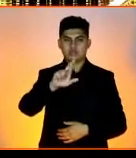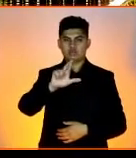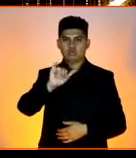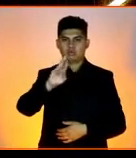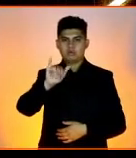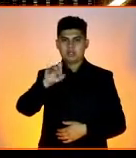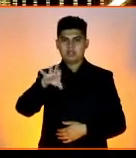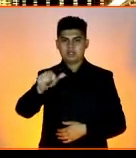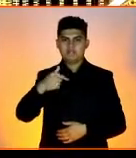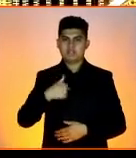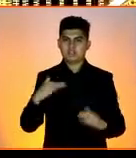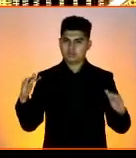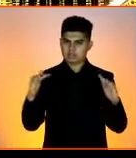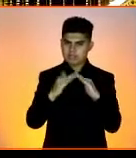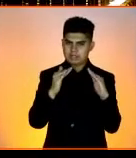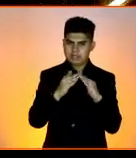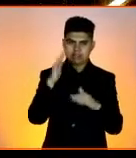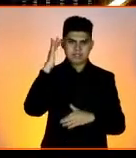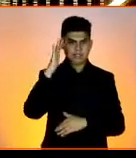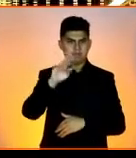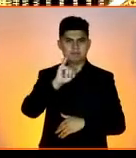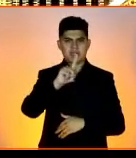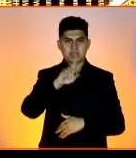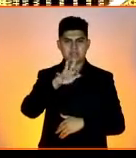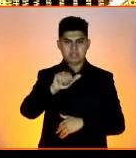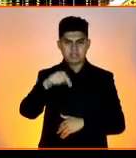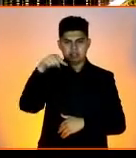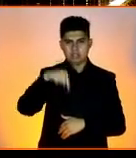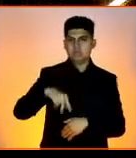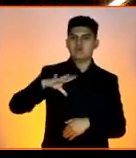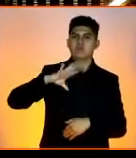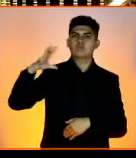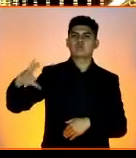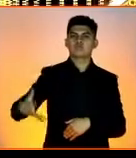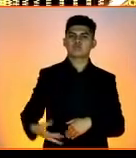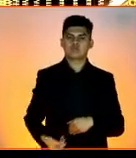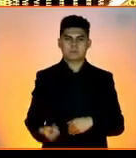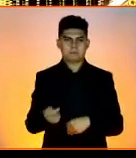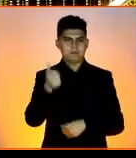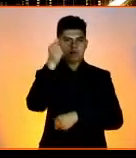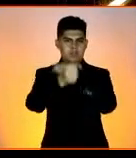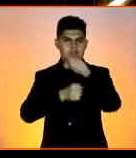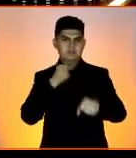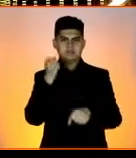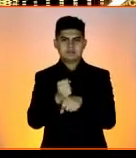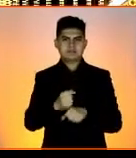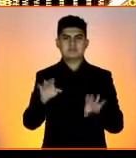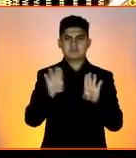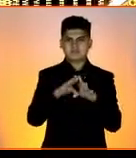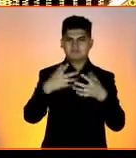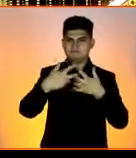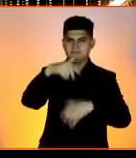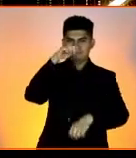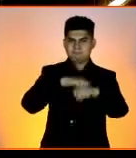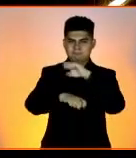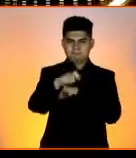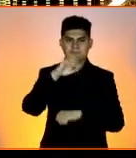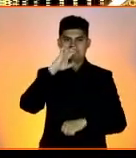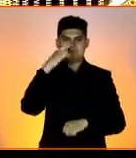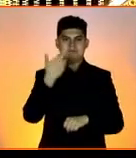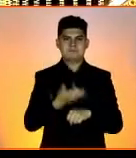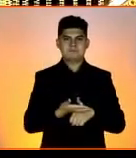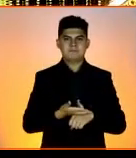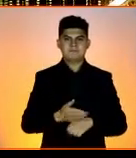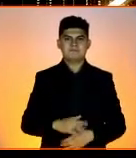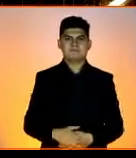y represento a Casa San Matías, y este es, orgullosamente, nuestro primer año como empresa socialmente responsable.